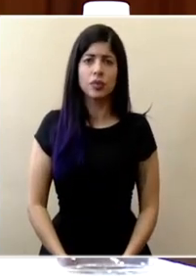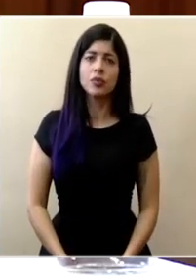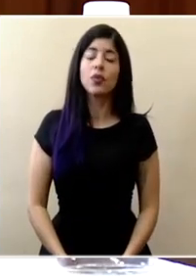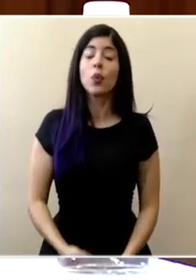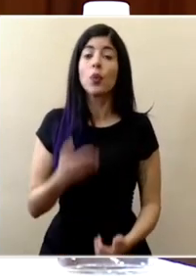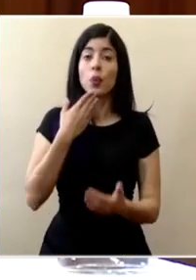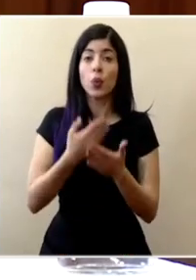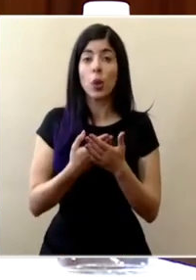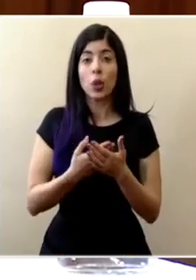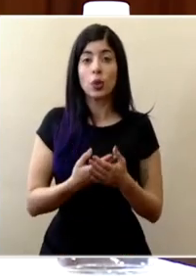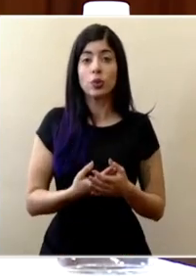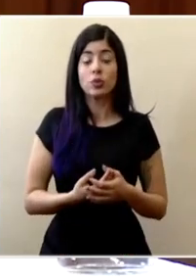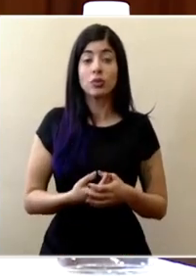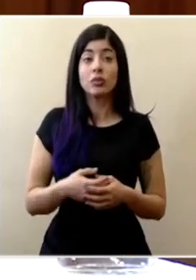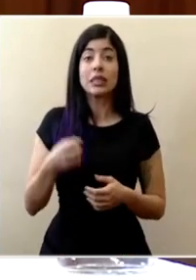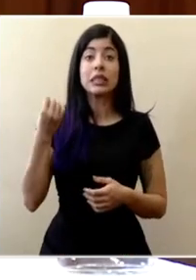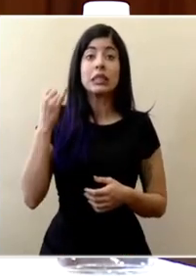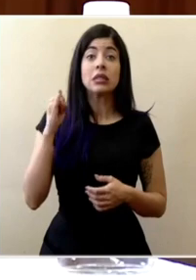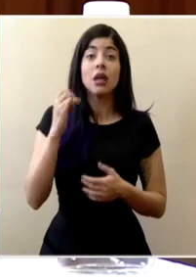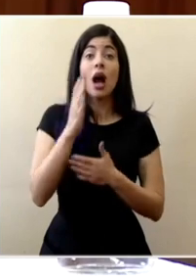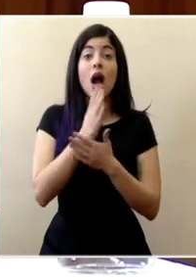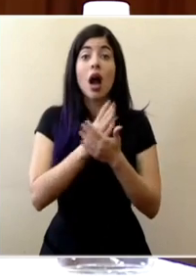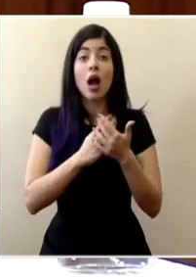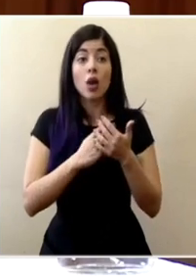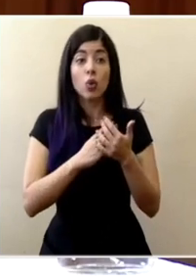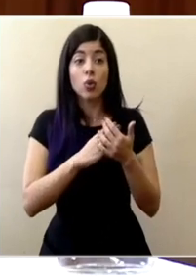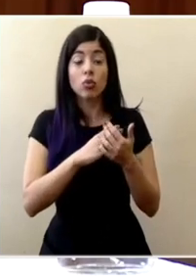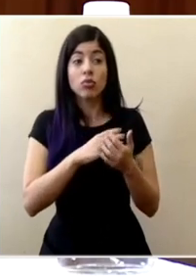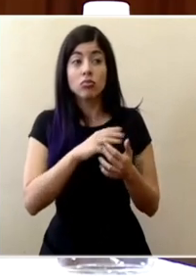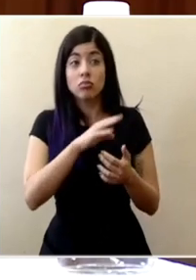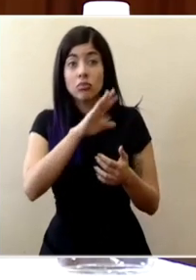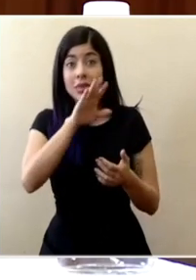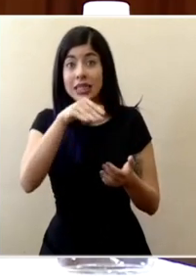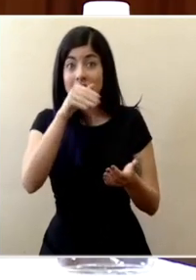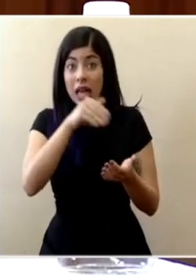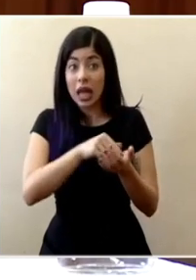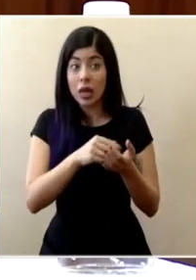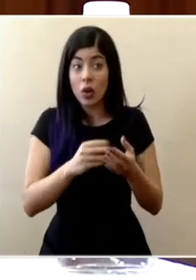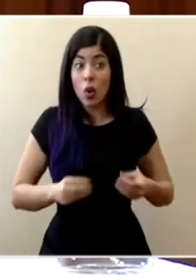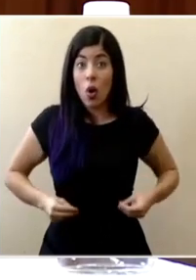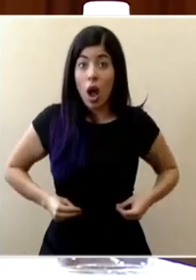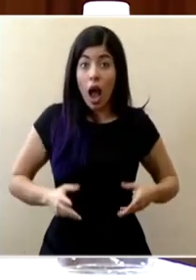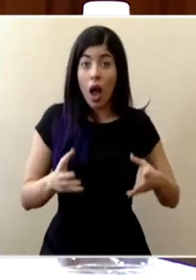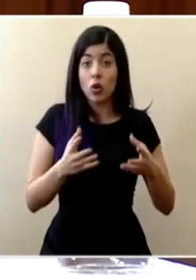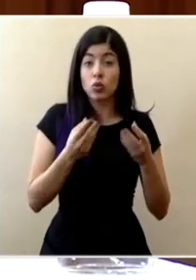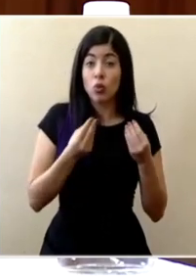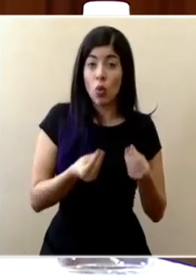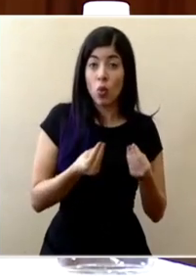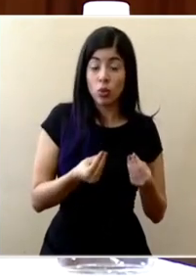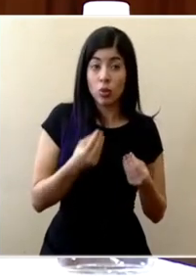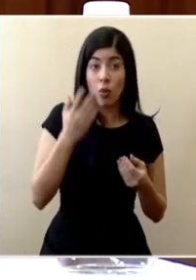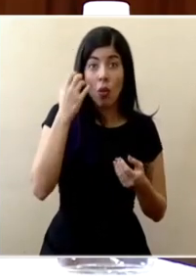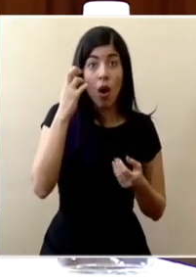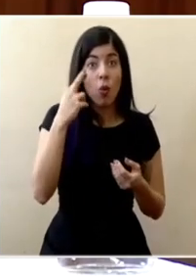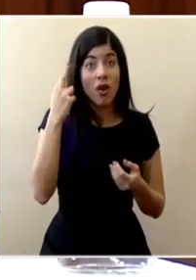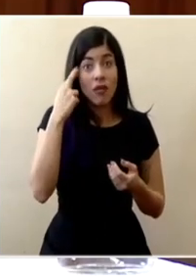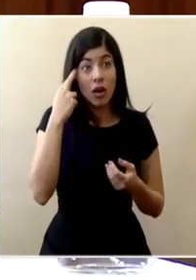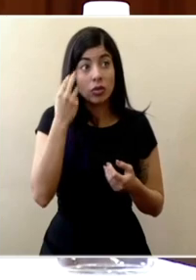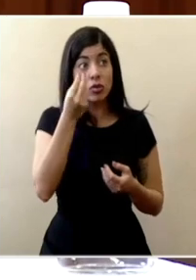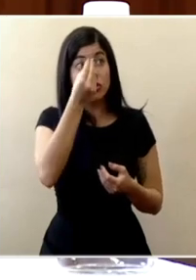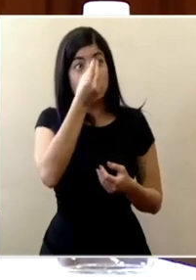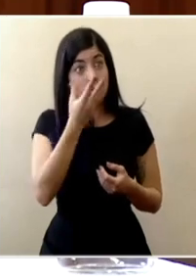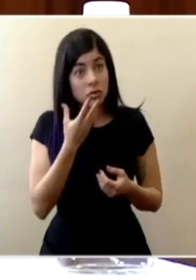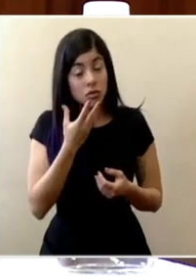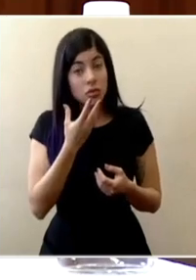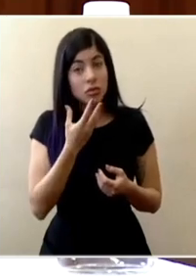Bueno si algún centro tuvo un gasto aumentado por alguna razón y nos comunica